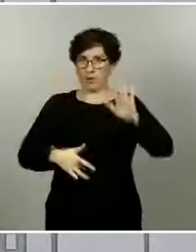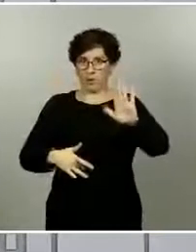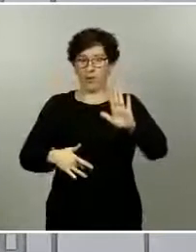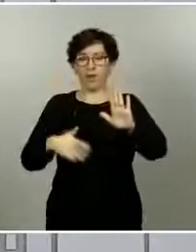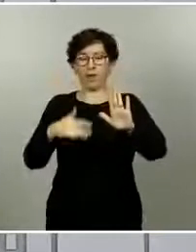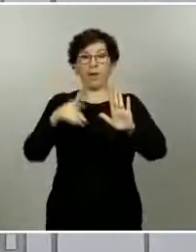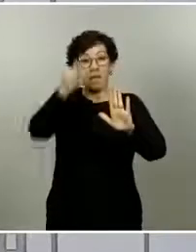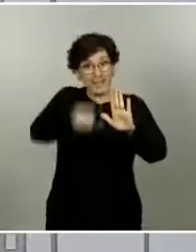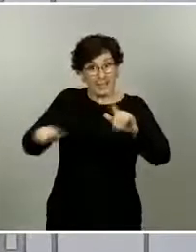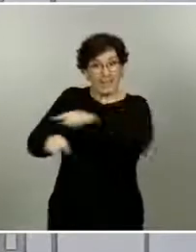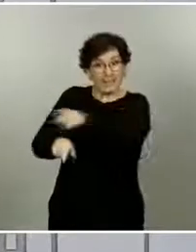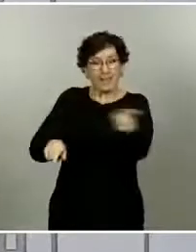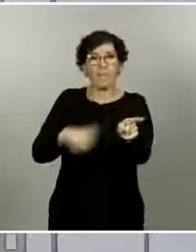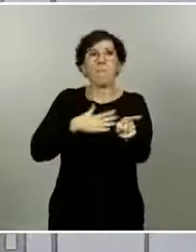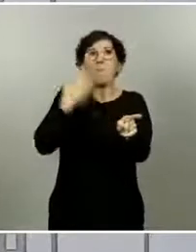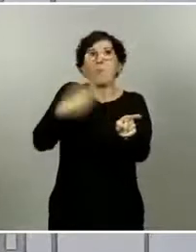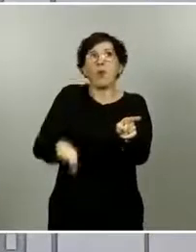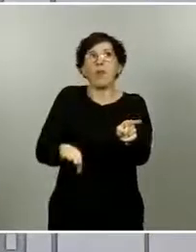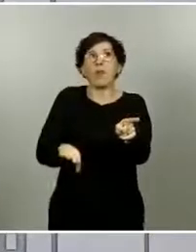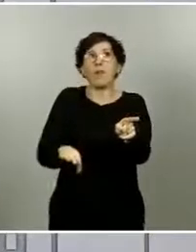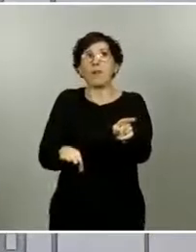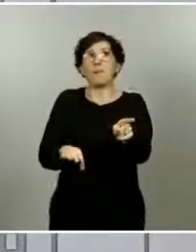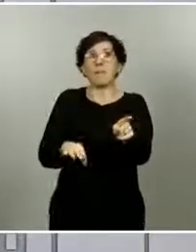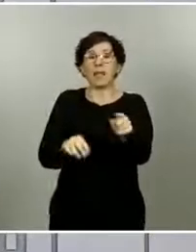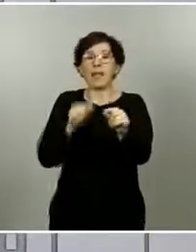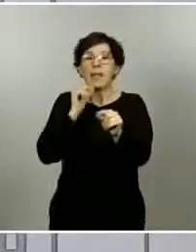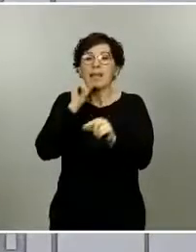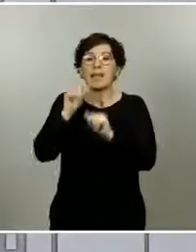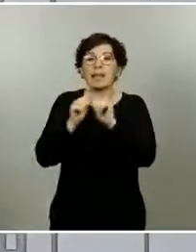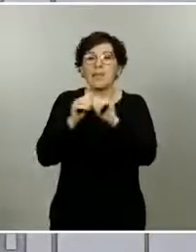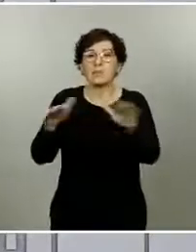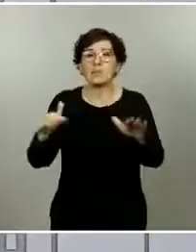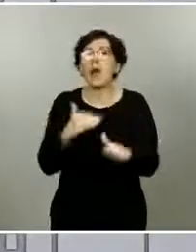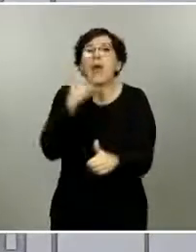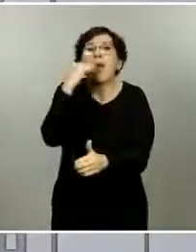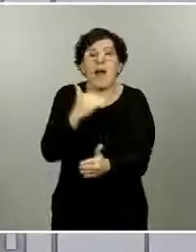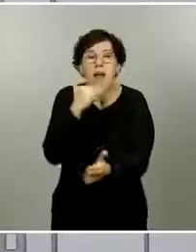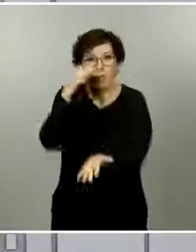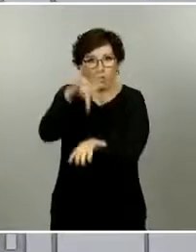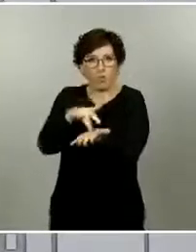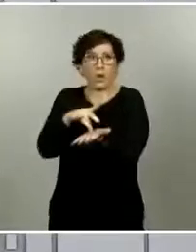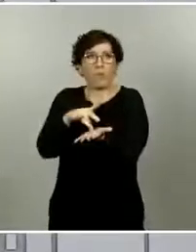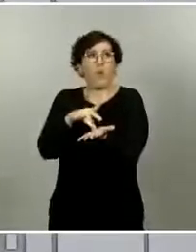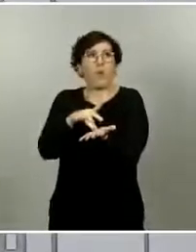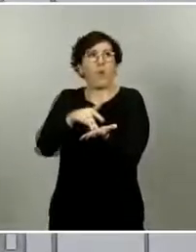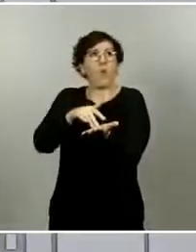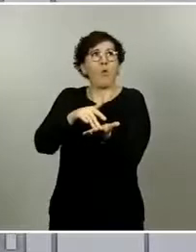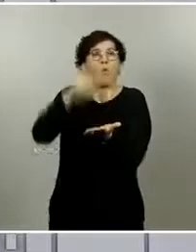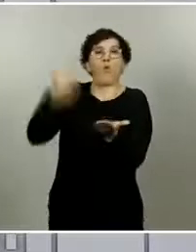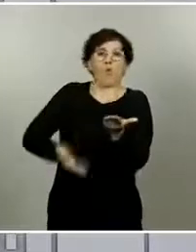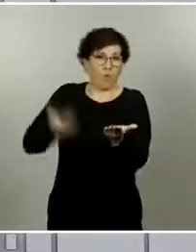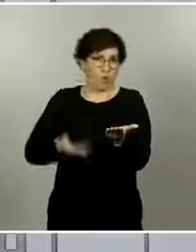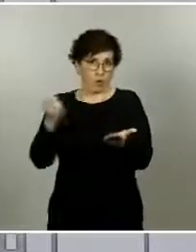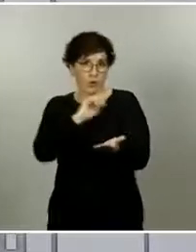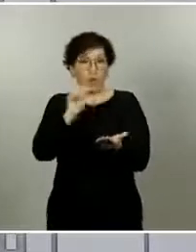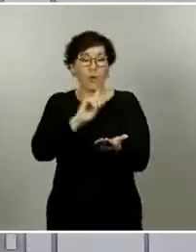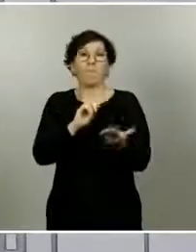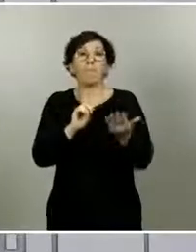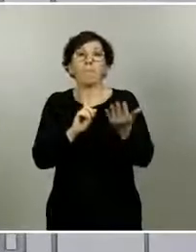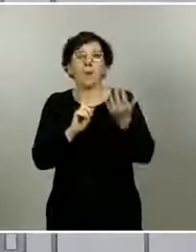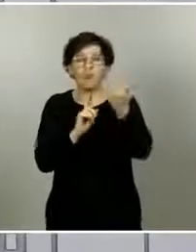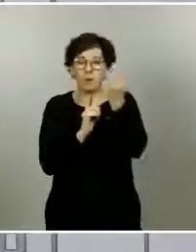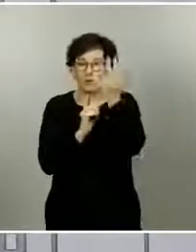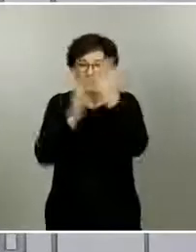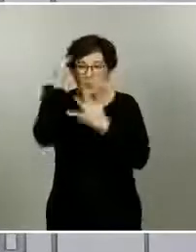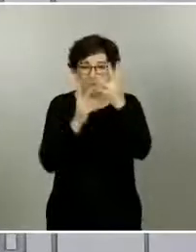puedan tener algún rol en la transmisión. No parece importante, pero sí que pueden tener algún rol, algún papel, pero lo cierto es que no podemos